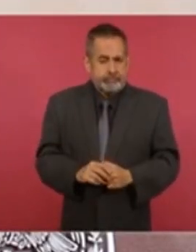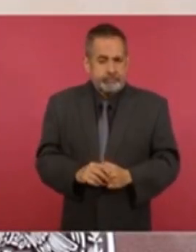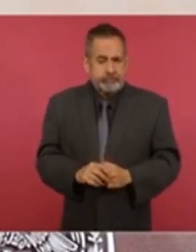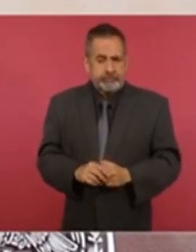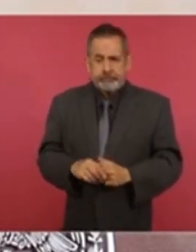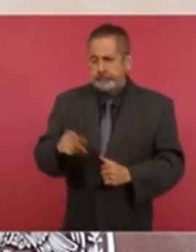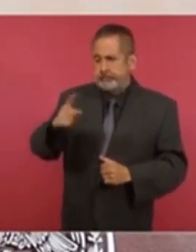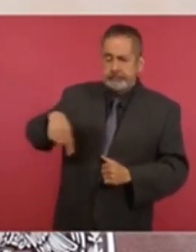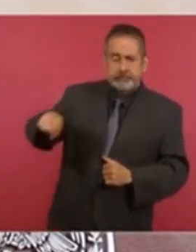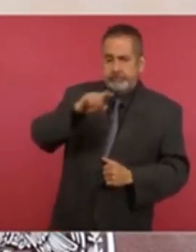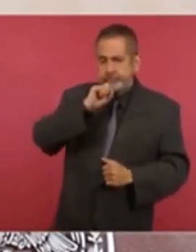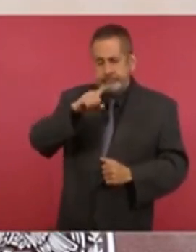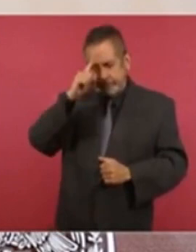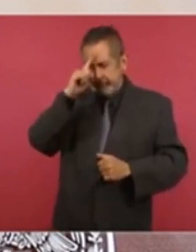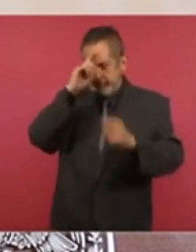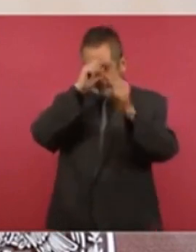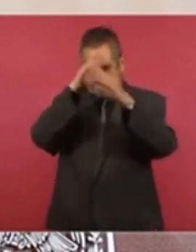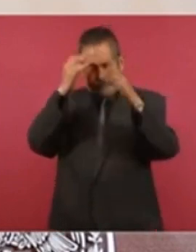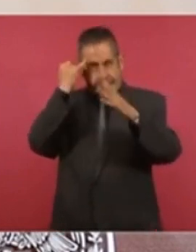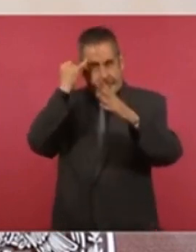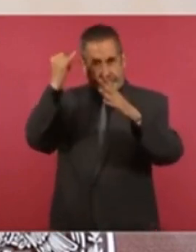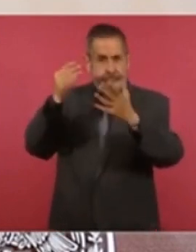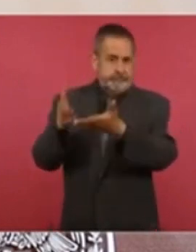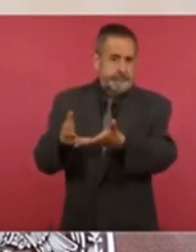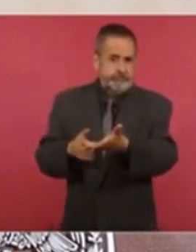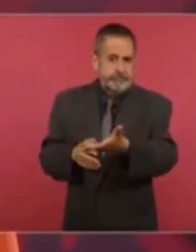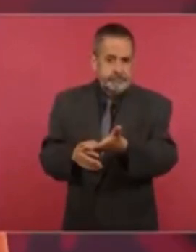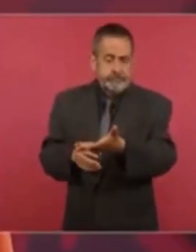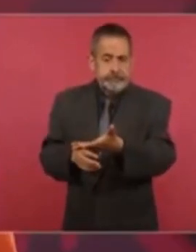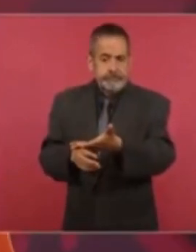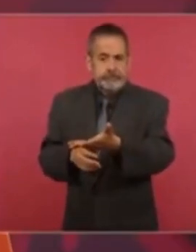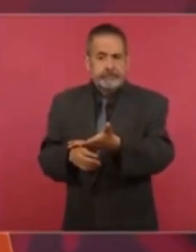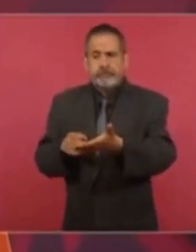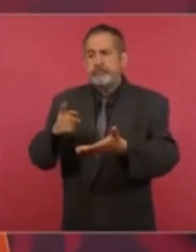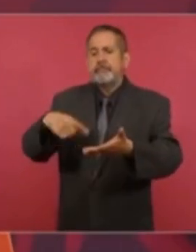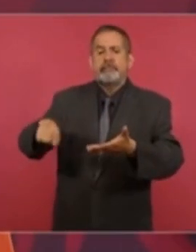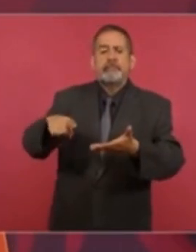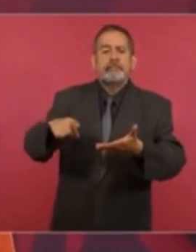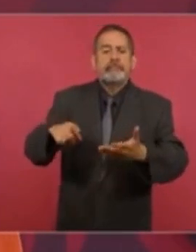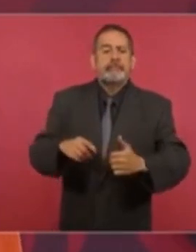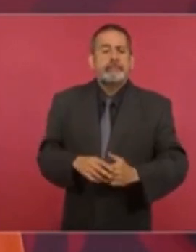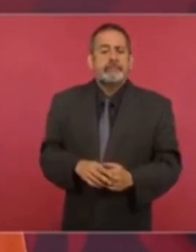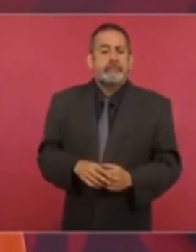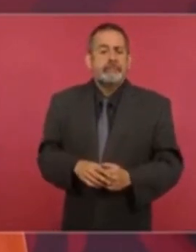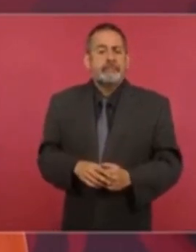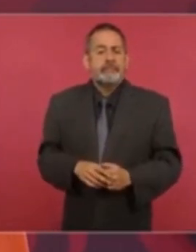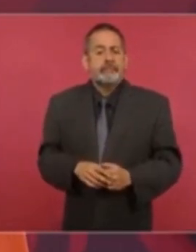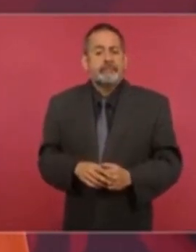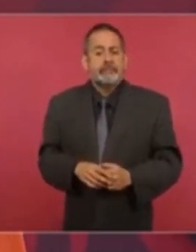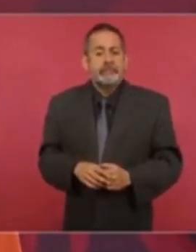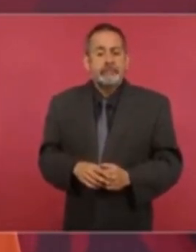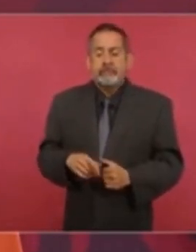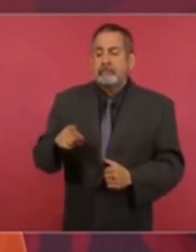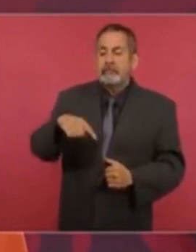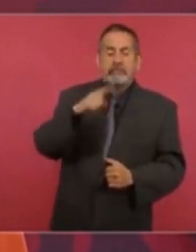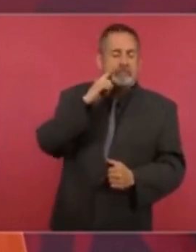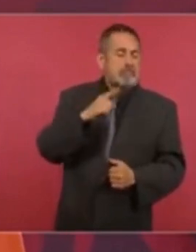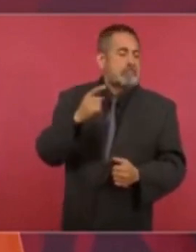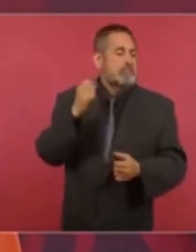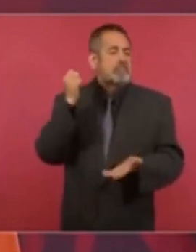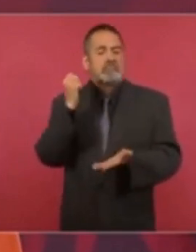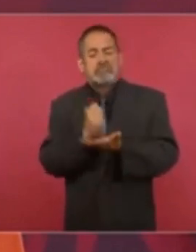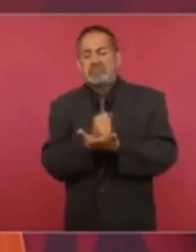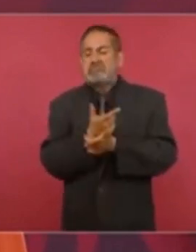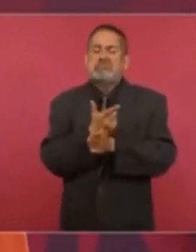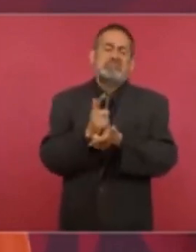esta visión de que no se puede dar paso a que haya